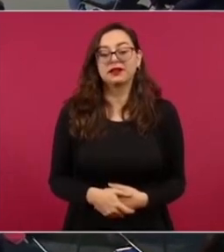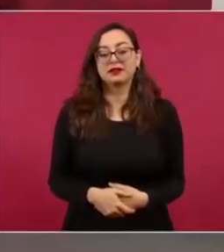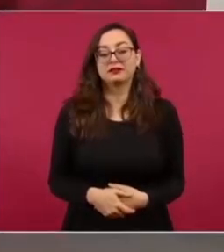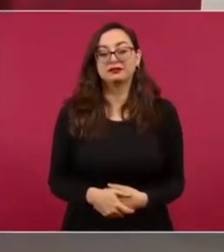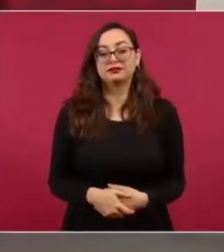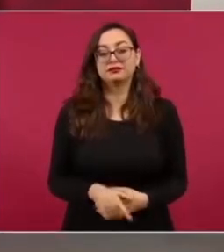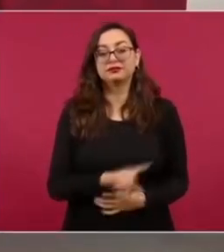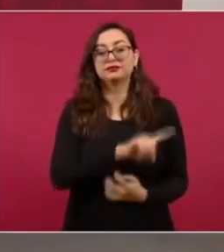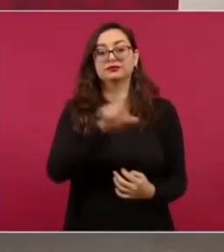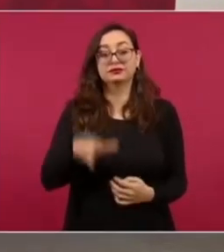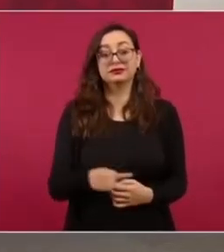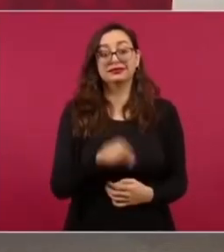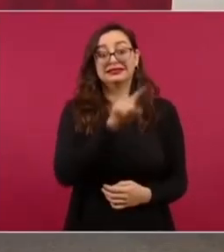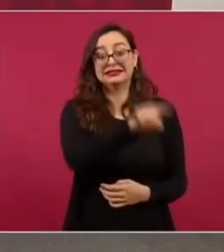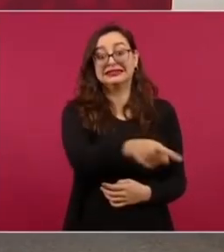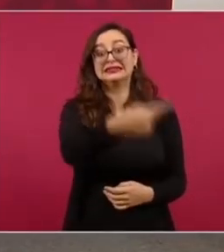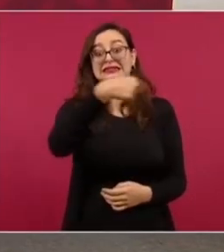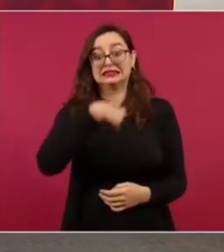para